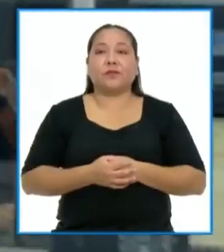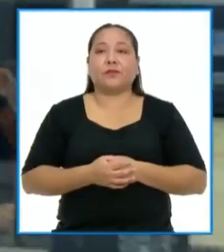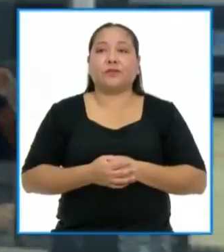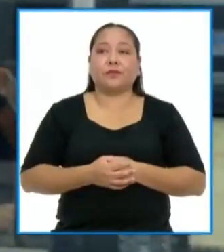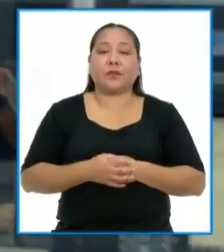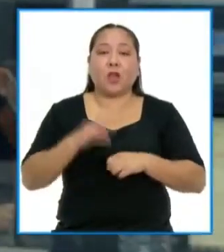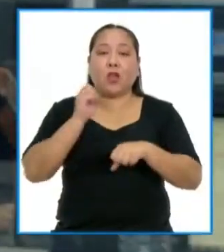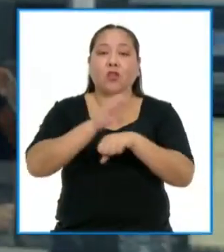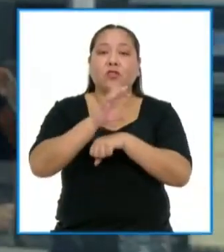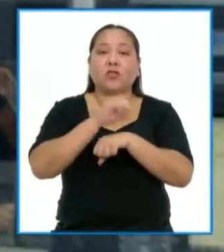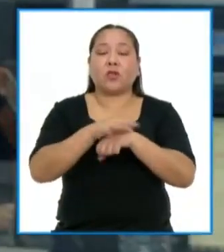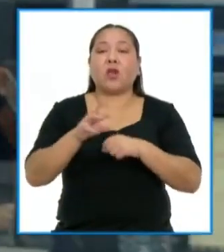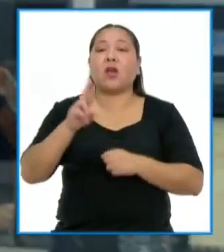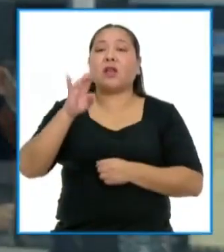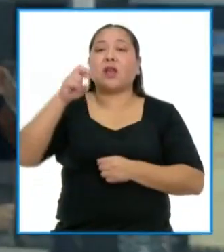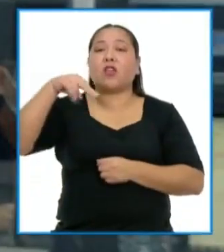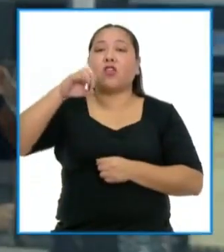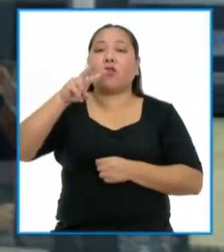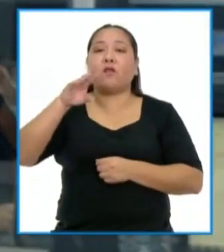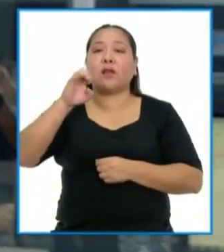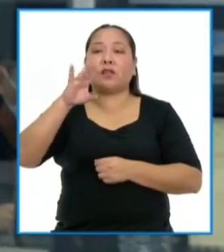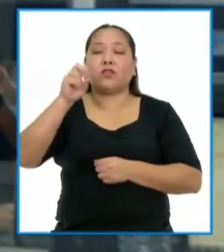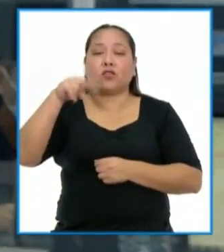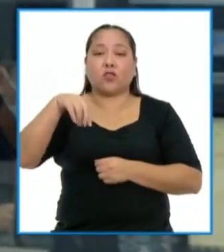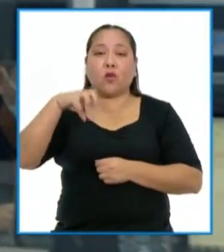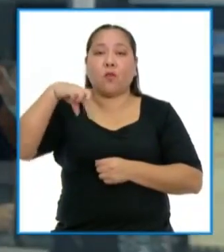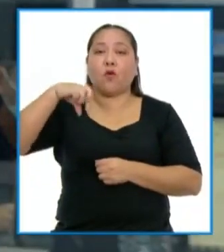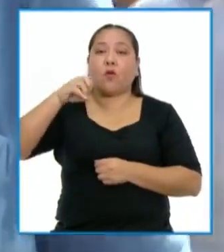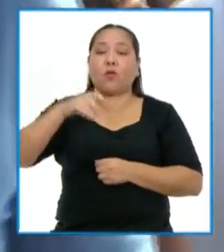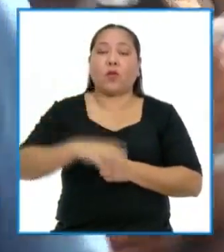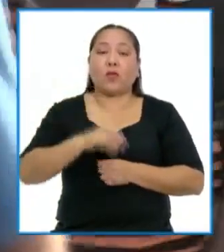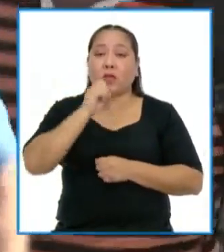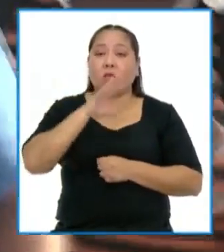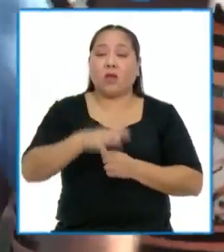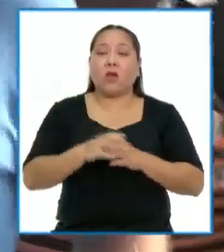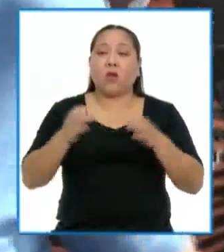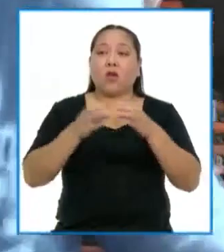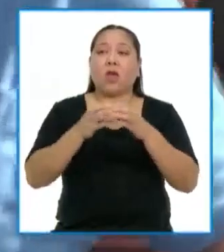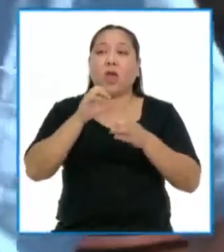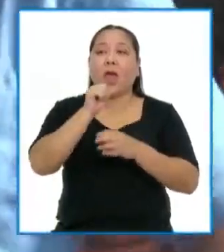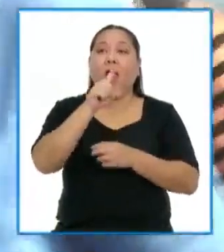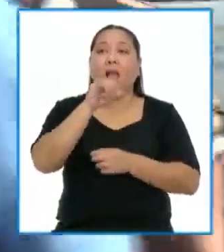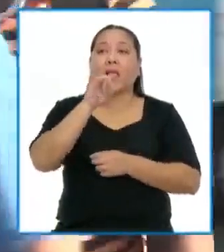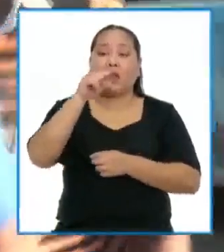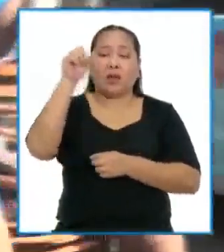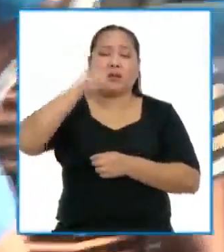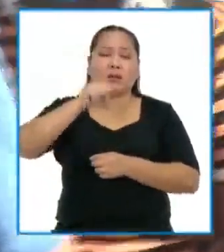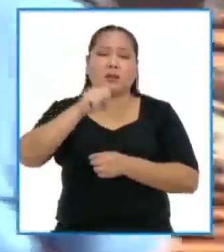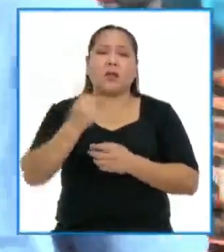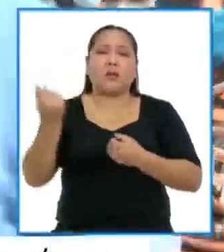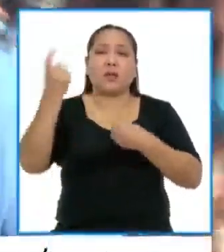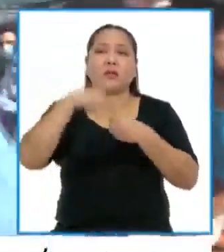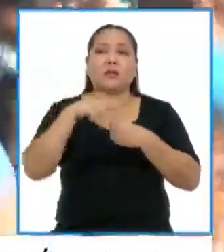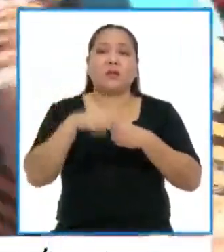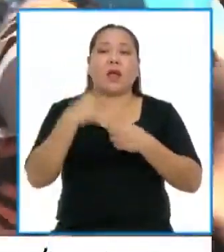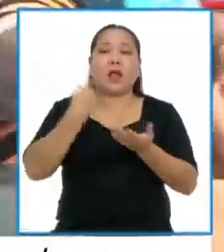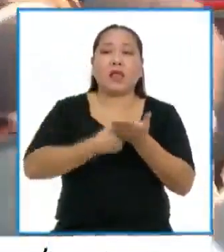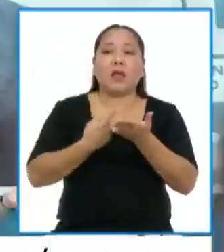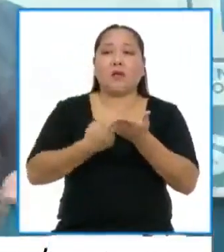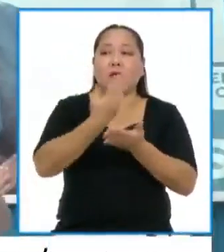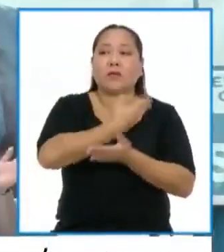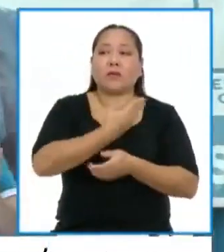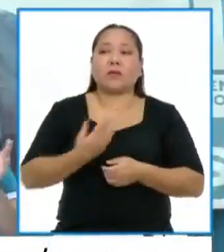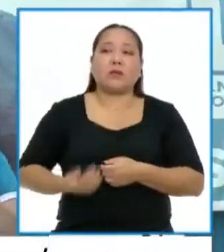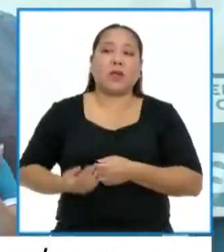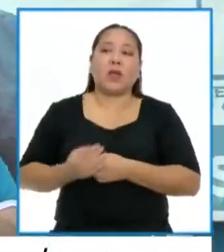Y el asesor de Renovación Popular, Carlos Canales, confirmó que Rafael López Aliaga participará hoy del debate presidencial del Jurado Nacional